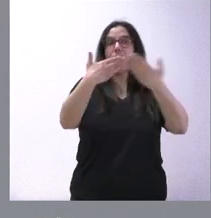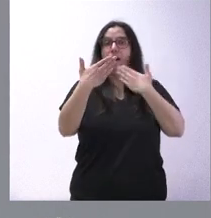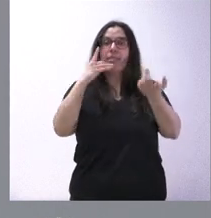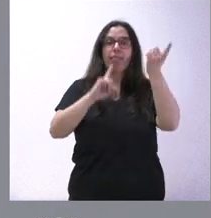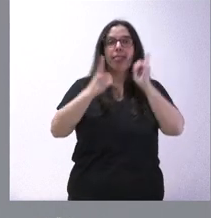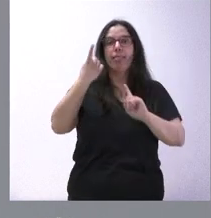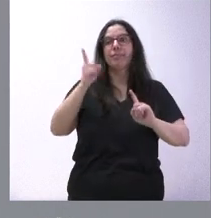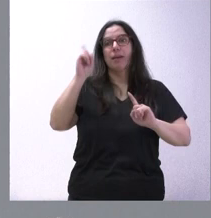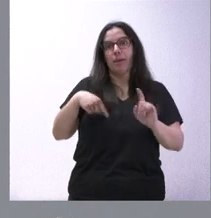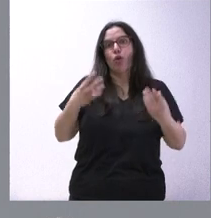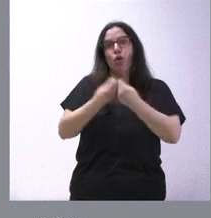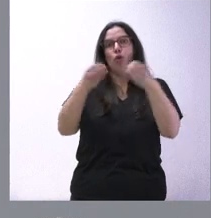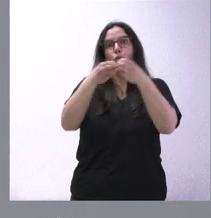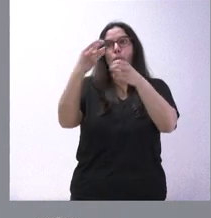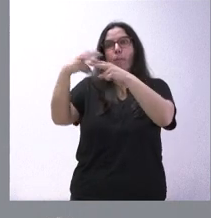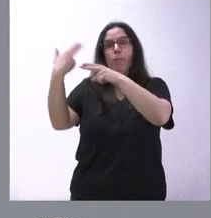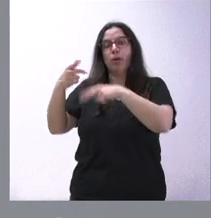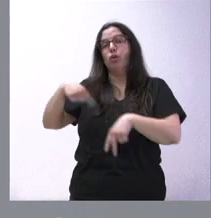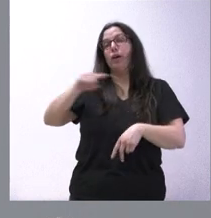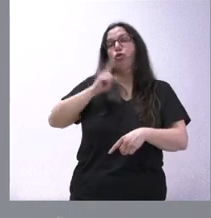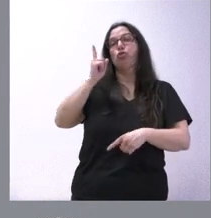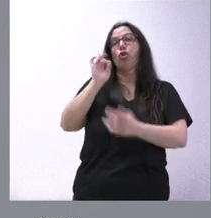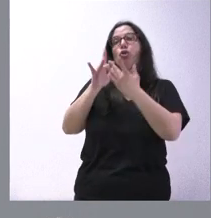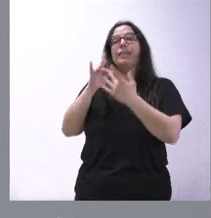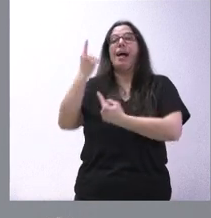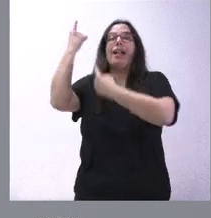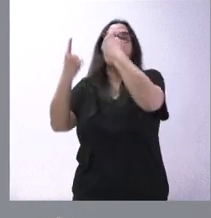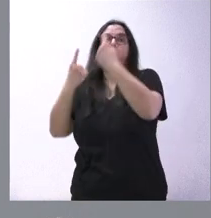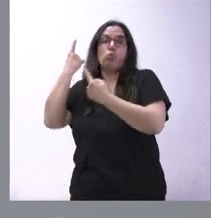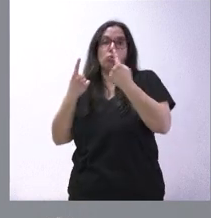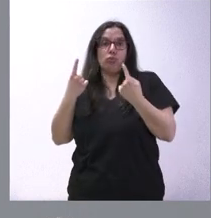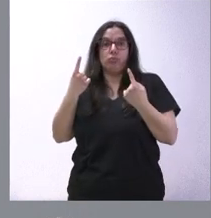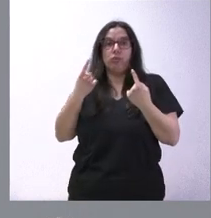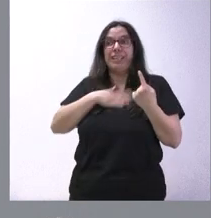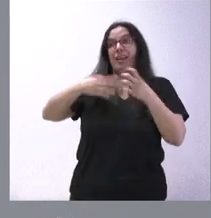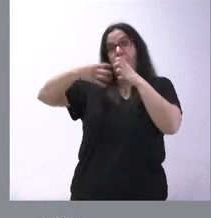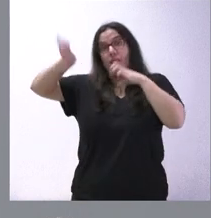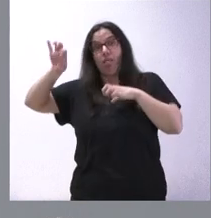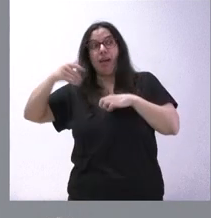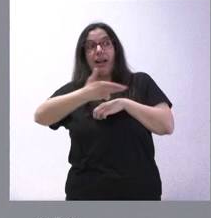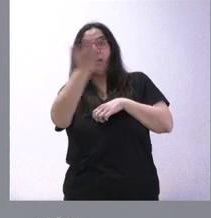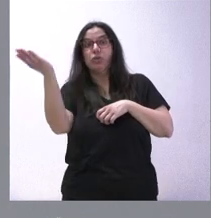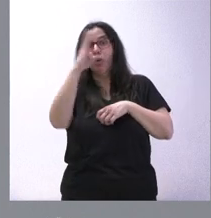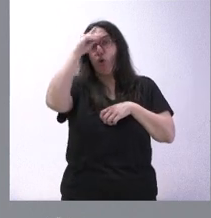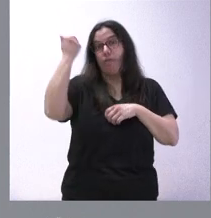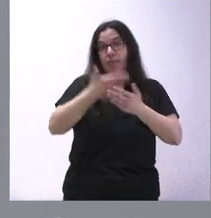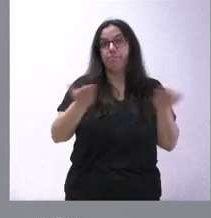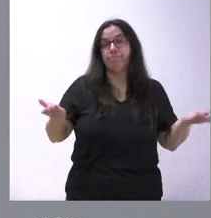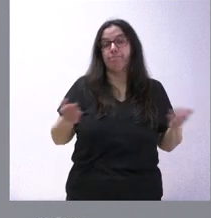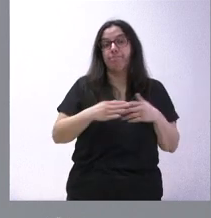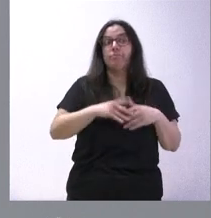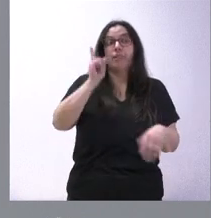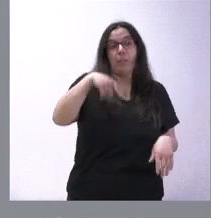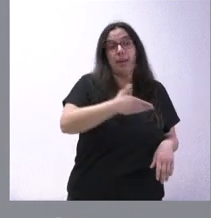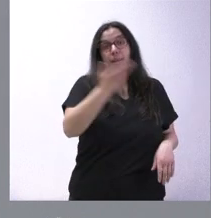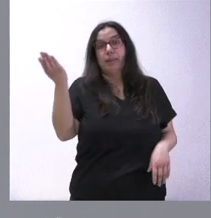los grupos políticos, acostumbrado a dialogar solo con algunos, solo con los separatistas, se olvida del problema del resto de los españoles y también el resto de